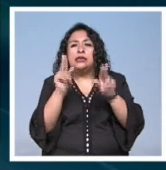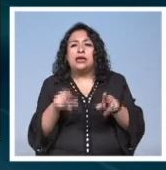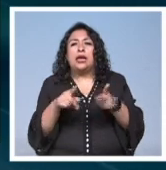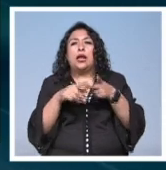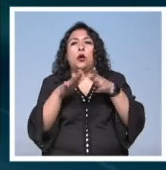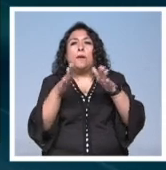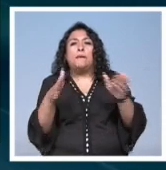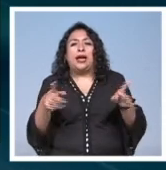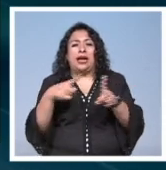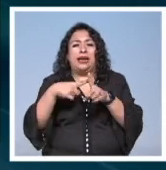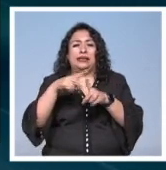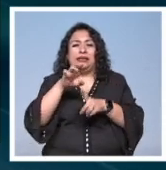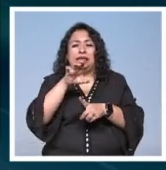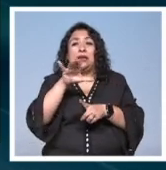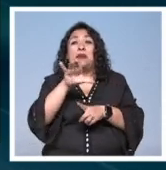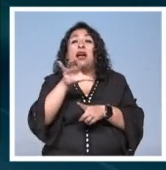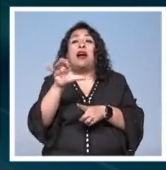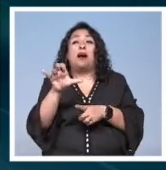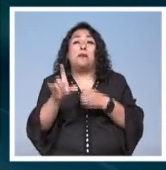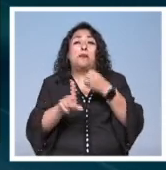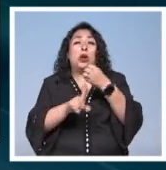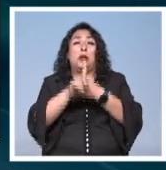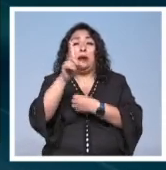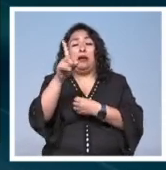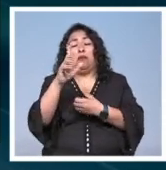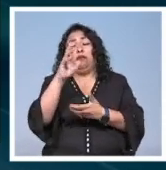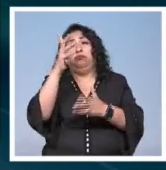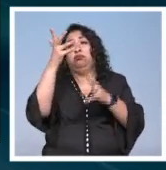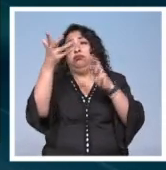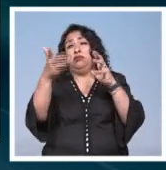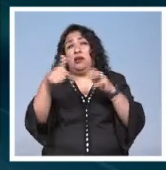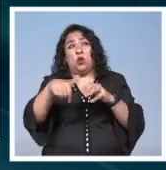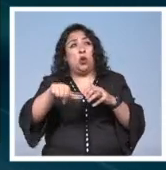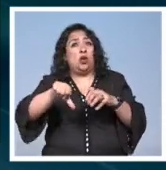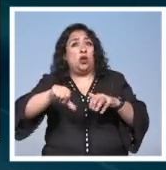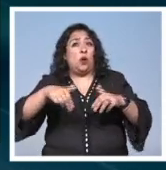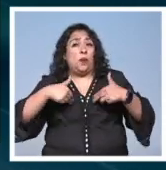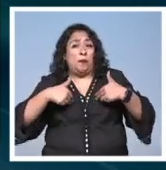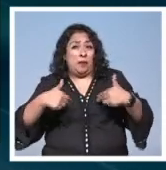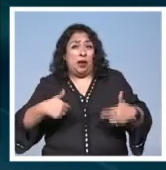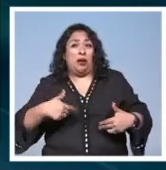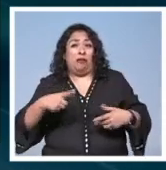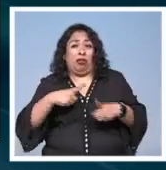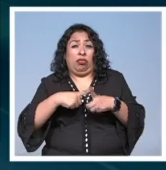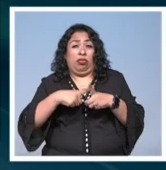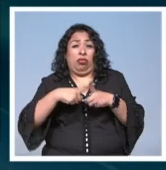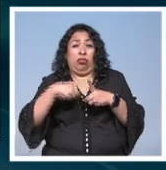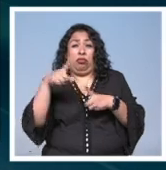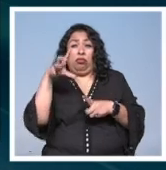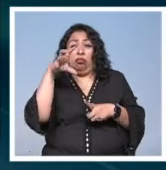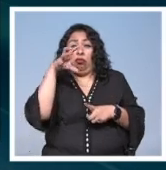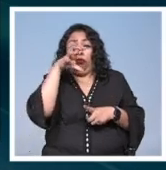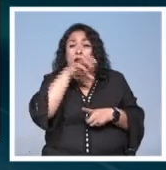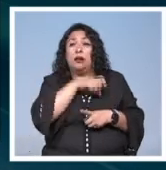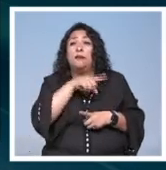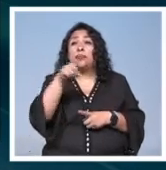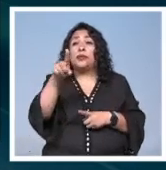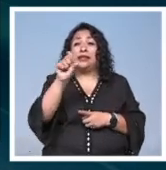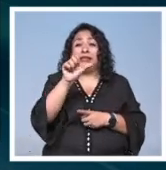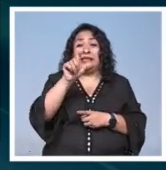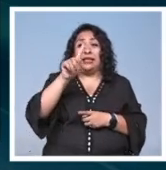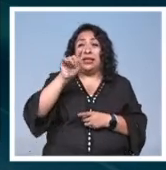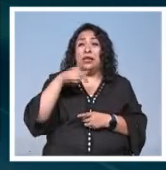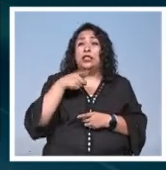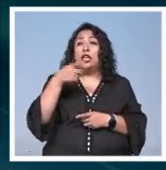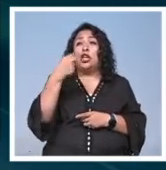mares y el clima a consecuencia de la crisis ambiental que enfrenta la humanidad y del aumento de temperatura el satélite tiene